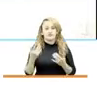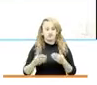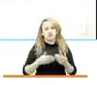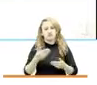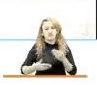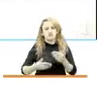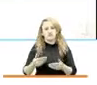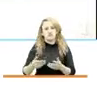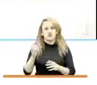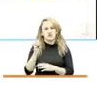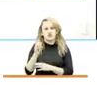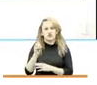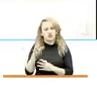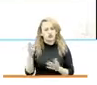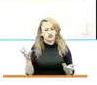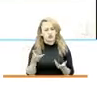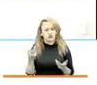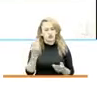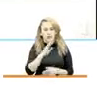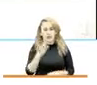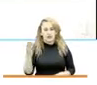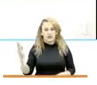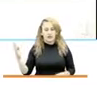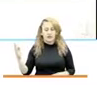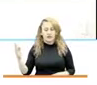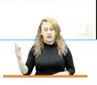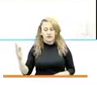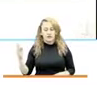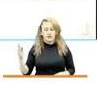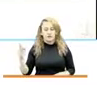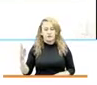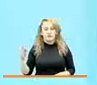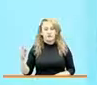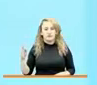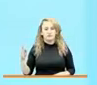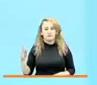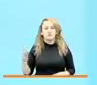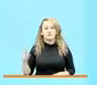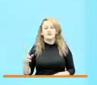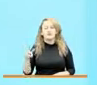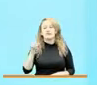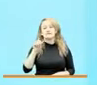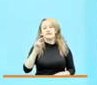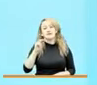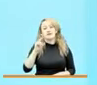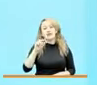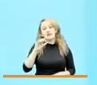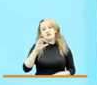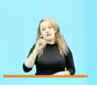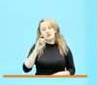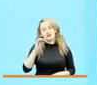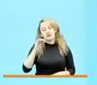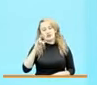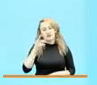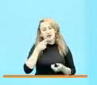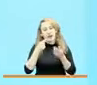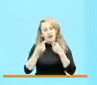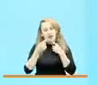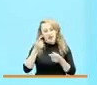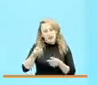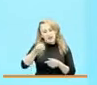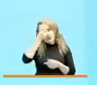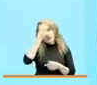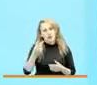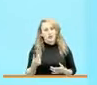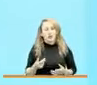en Barranquilla, la exposición se llama Sanaciones, diálogos de la memoria, que es organizada con ocho